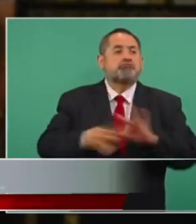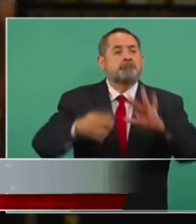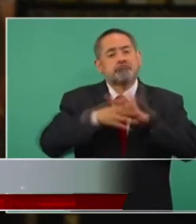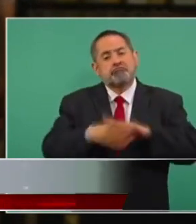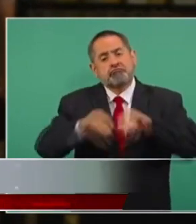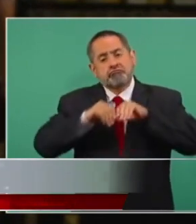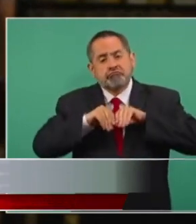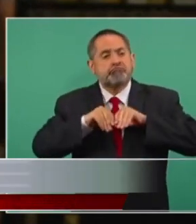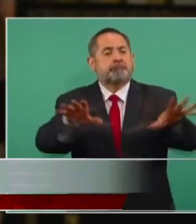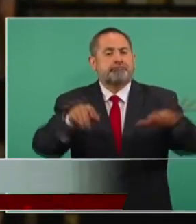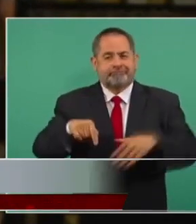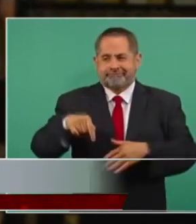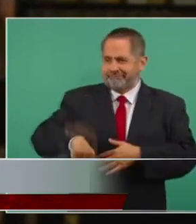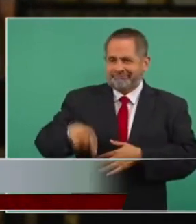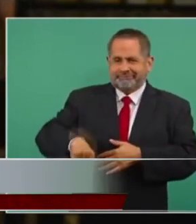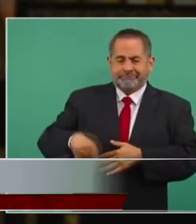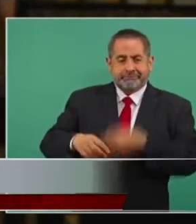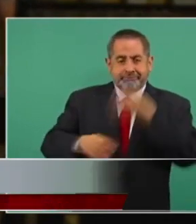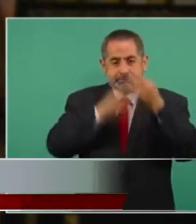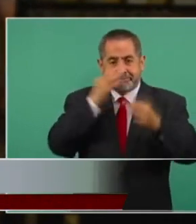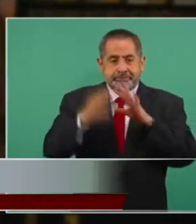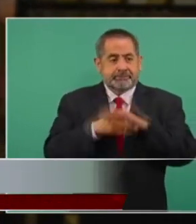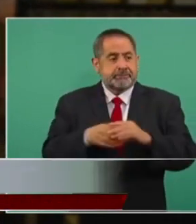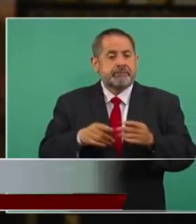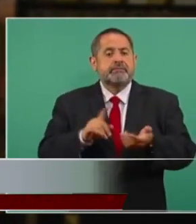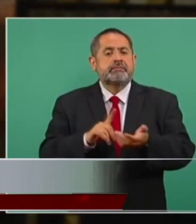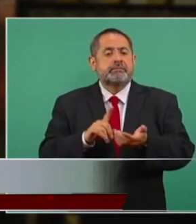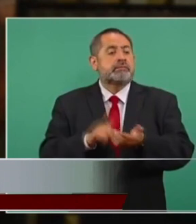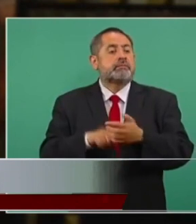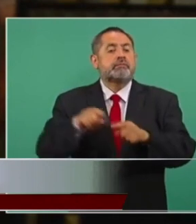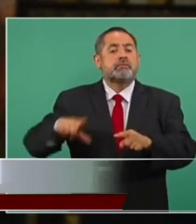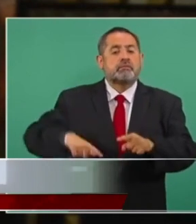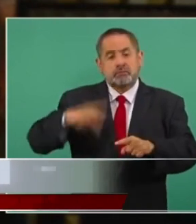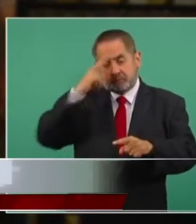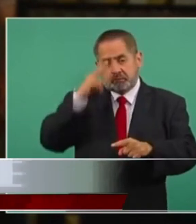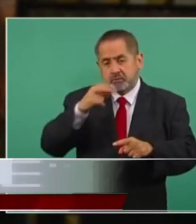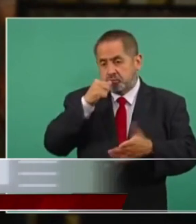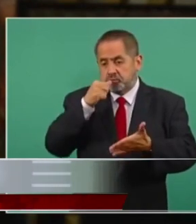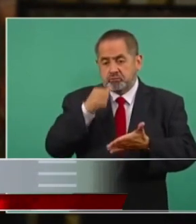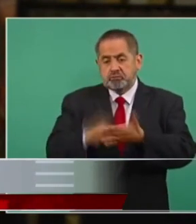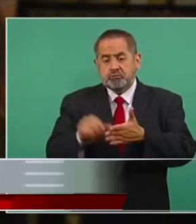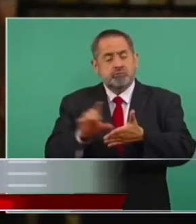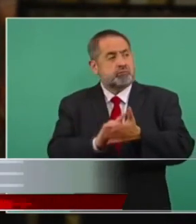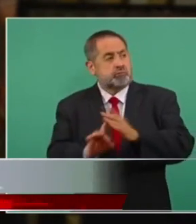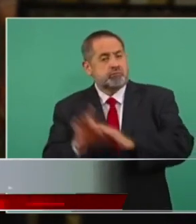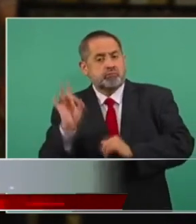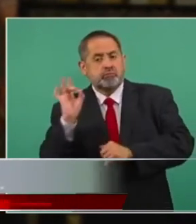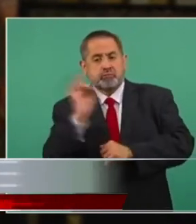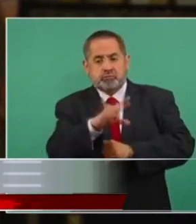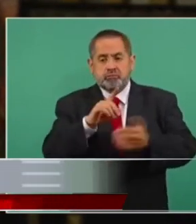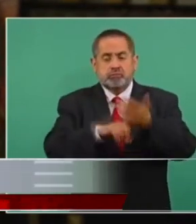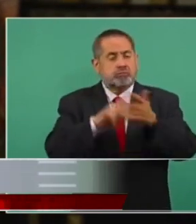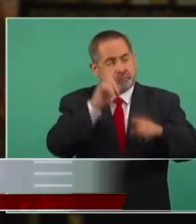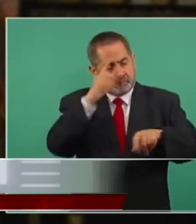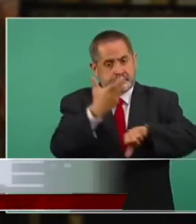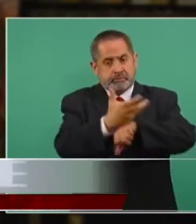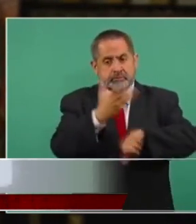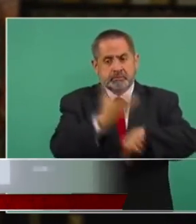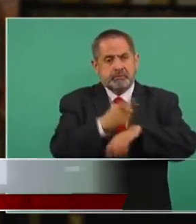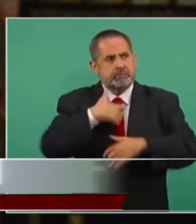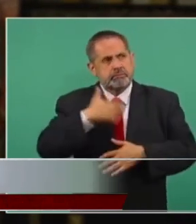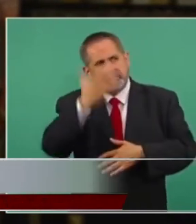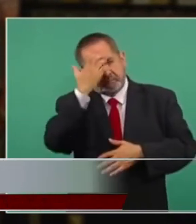en el Palacio Nacional que había enviado el gobierno de México una nota diplomática a la Embajada de Estados Unidos para